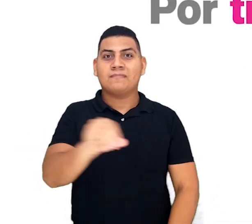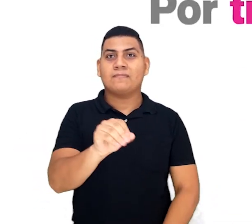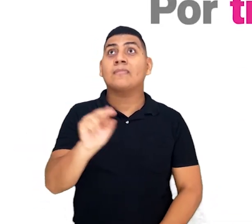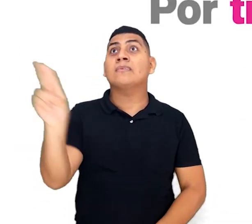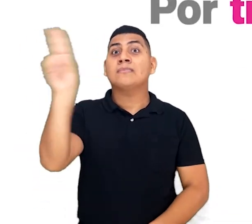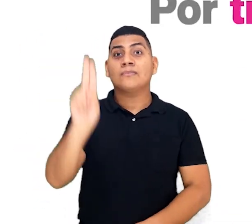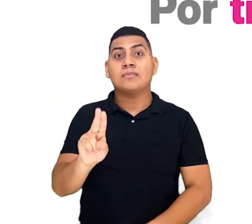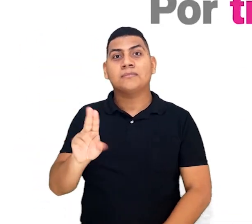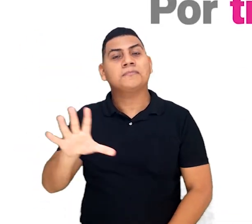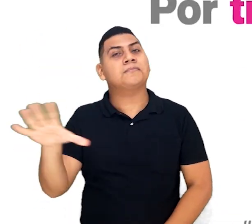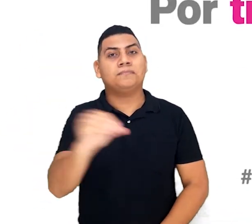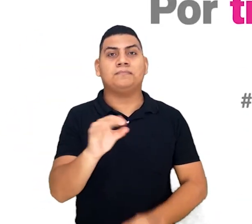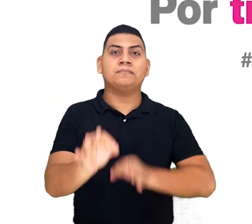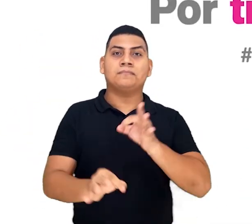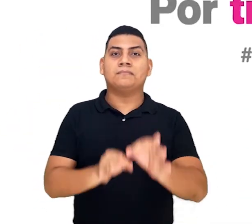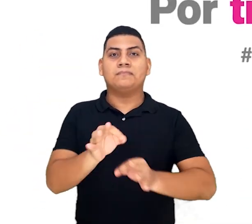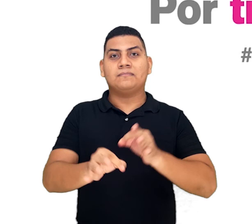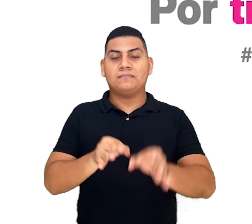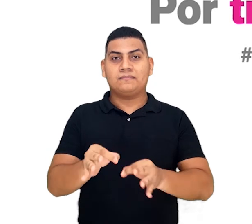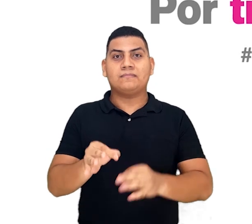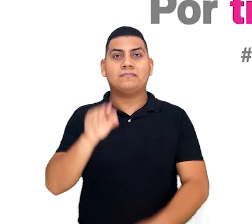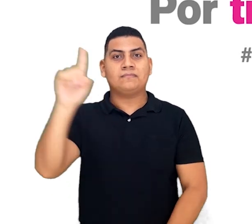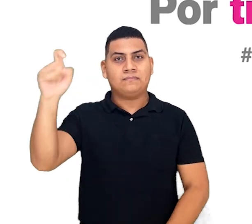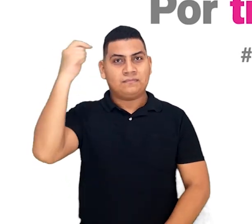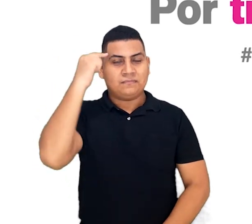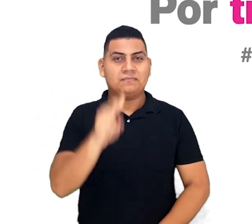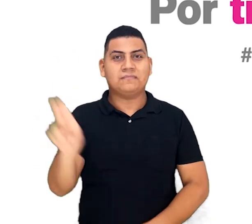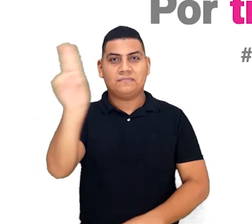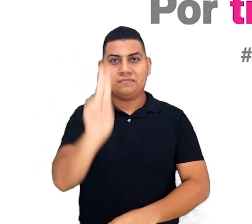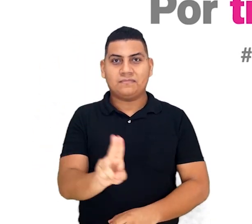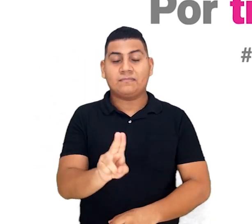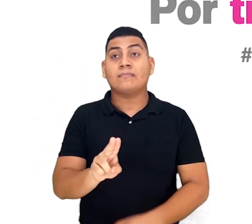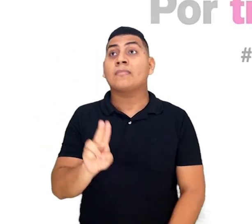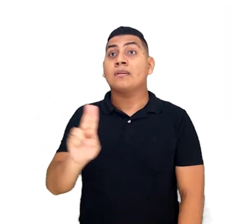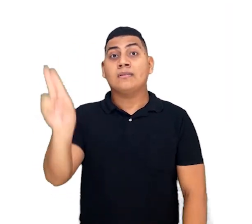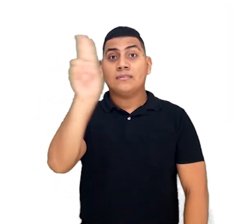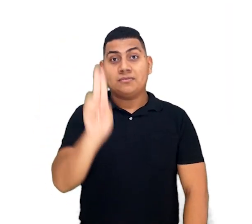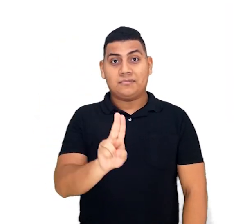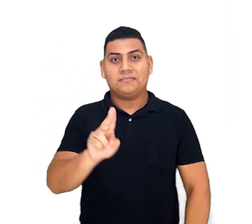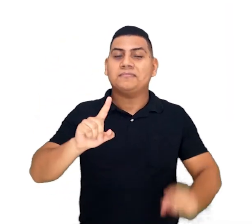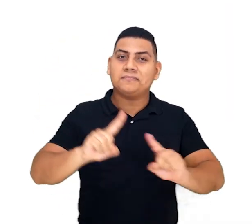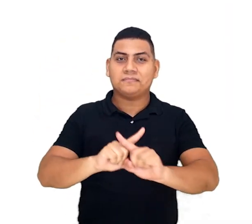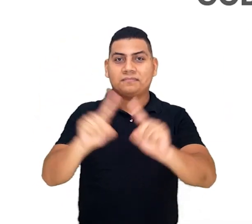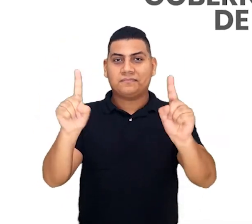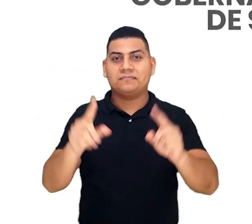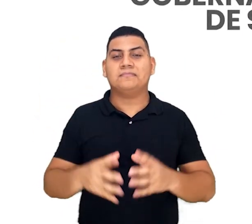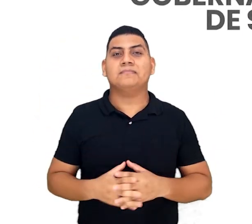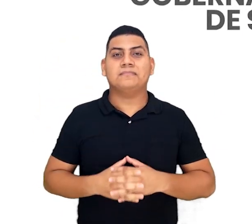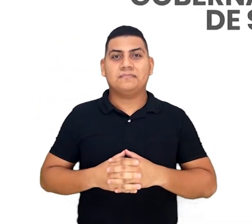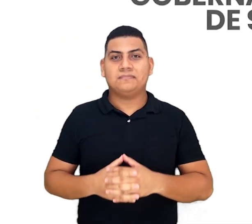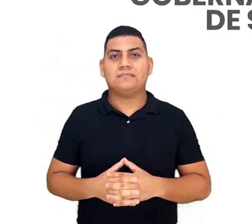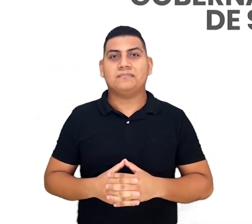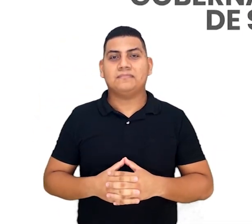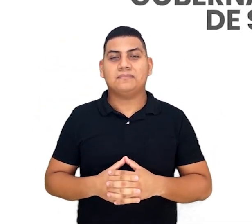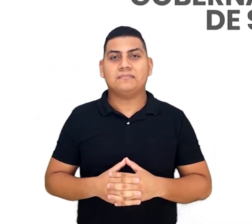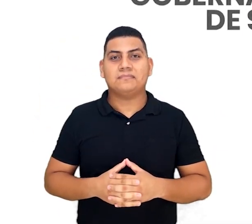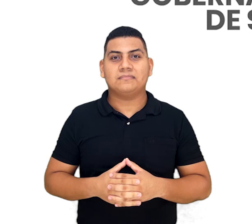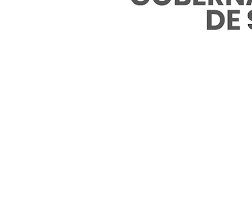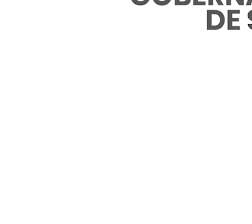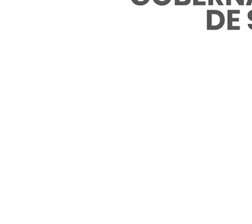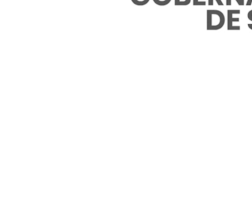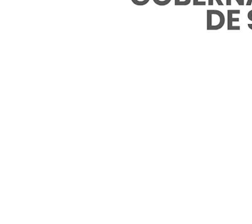por mí, por todos en Sucre nos cuidamos todos Gobernación de Sucre Sucre